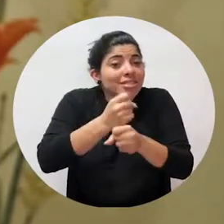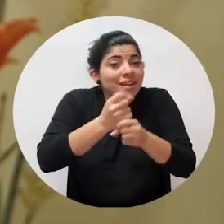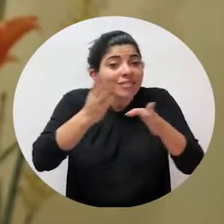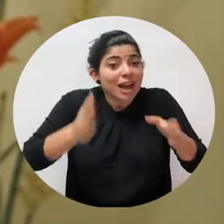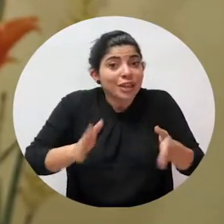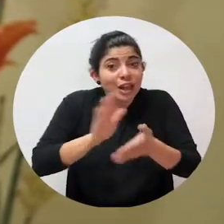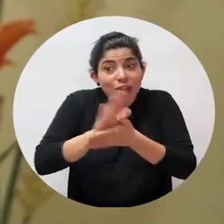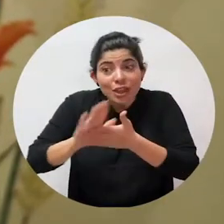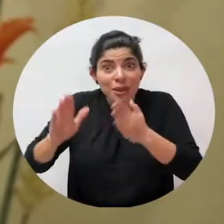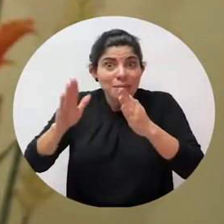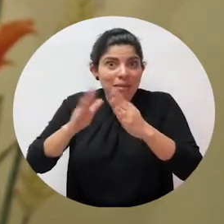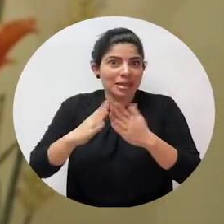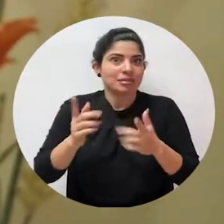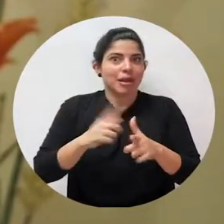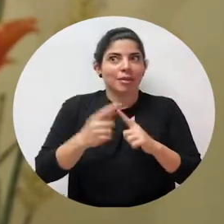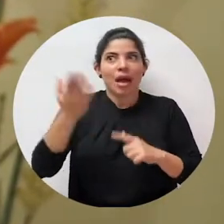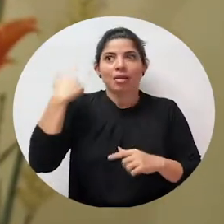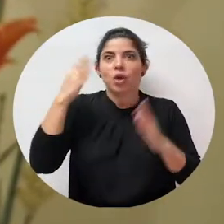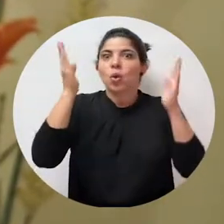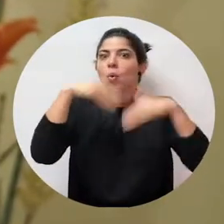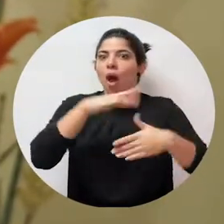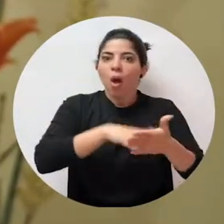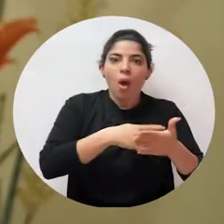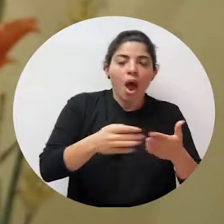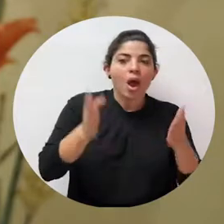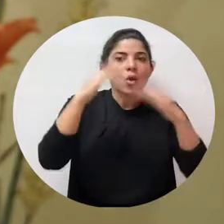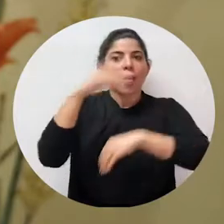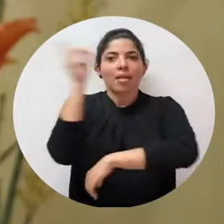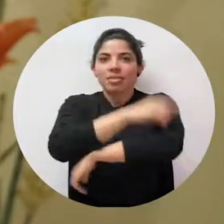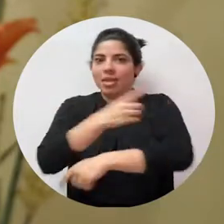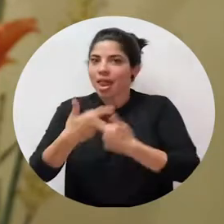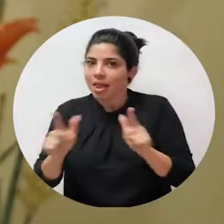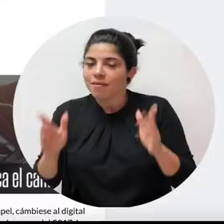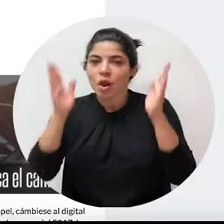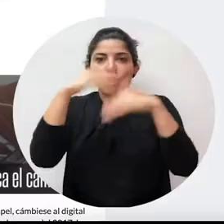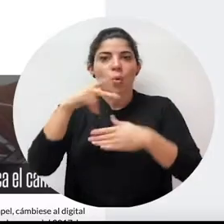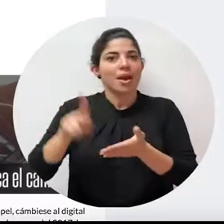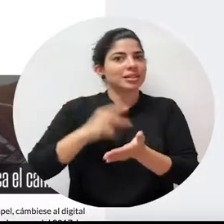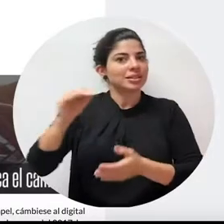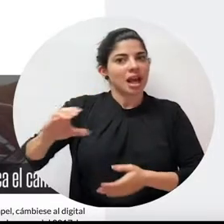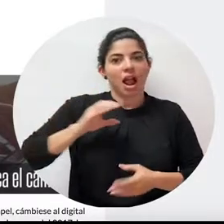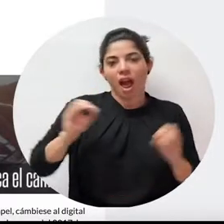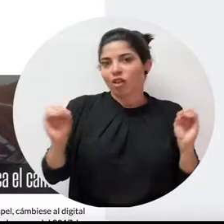doméstica en sí, entonces no teníamos ni horario, ni día libre, ni salario.